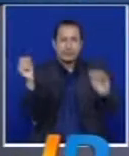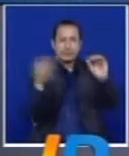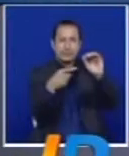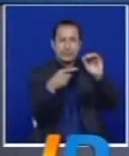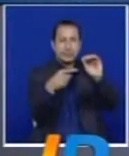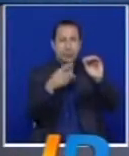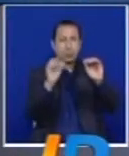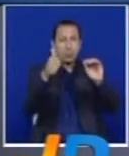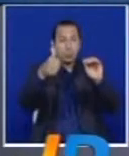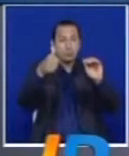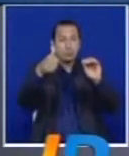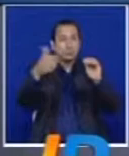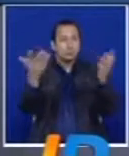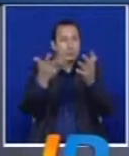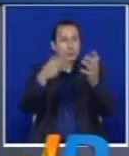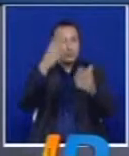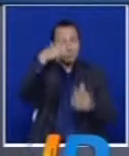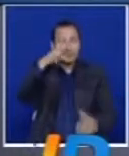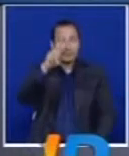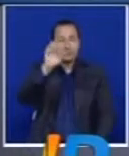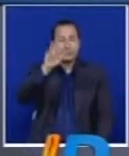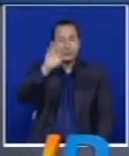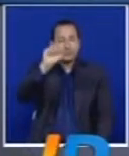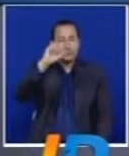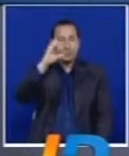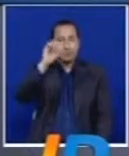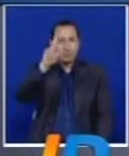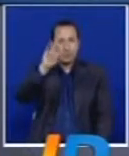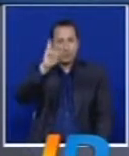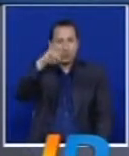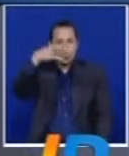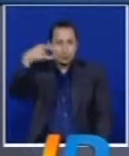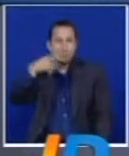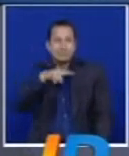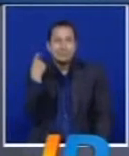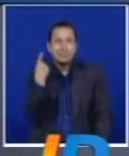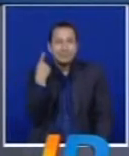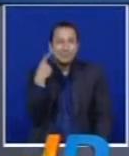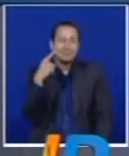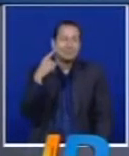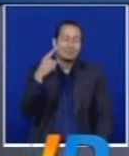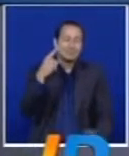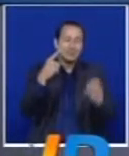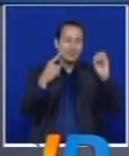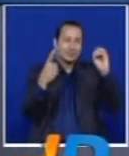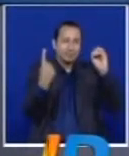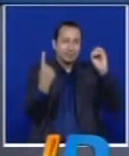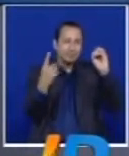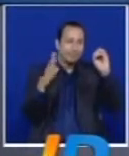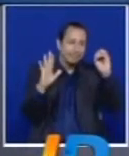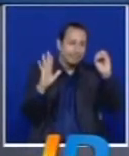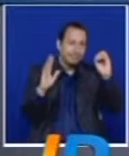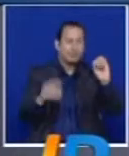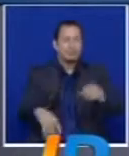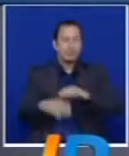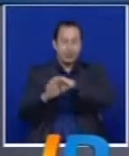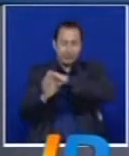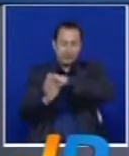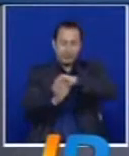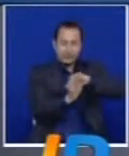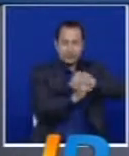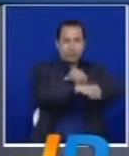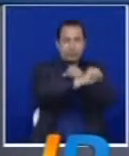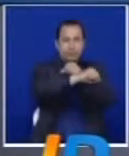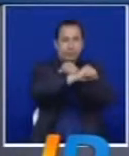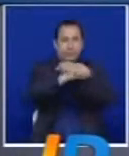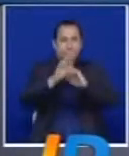golazo en el partido donde Veracruz perdió con León 0 por 1. León era visitante. Dejemos este deporte.